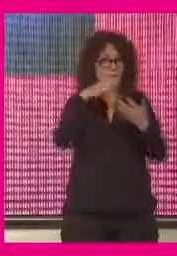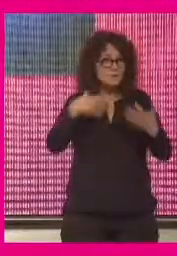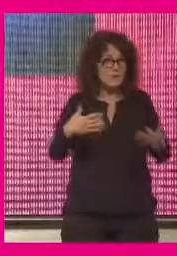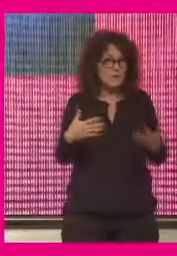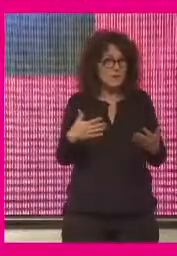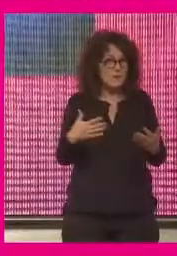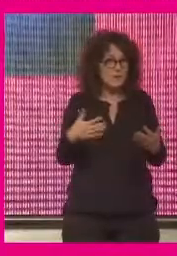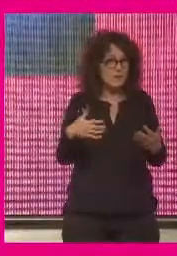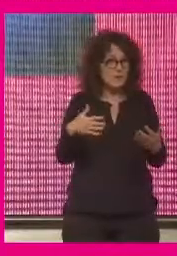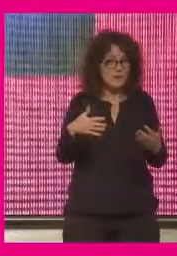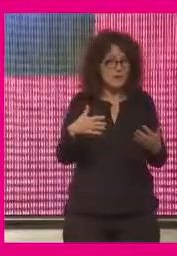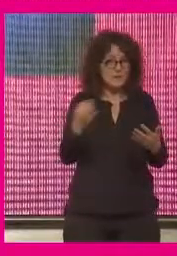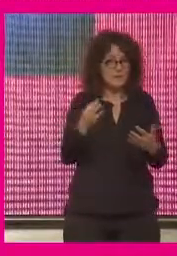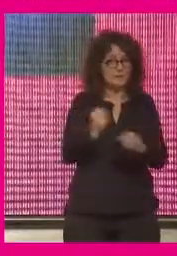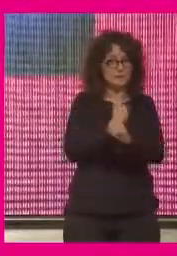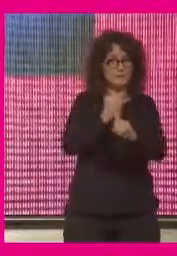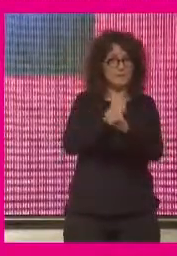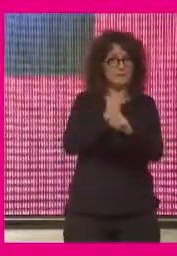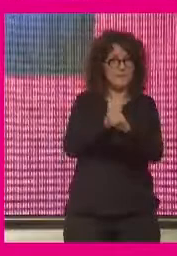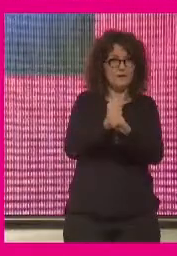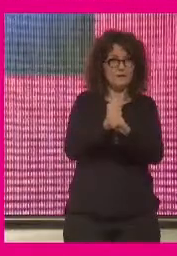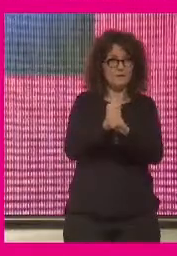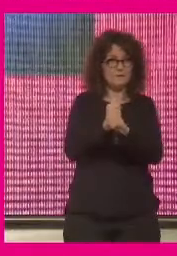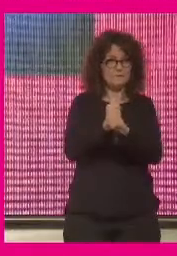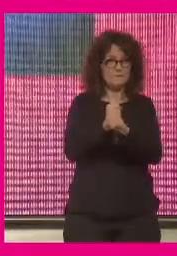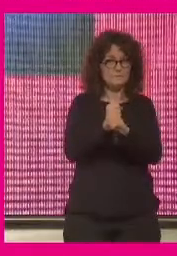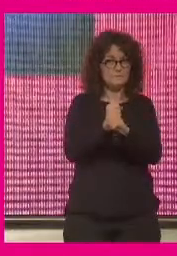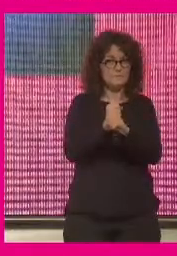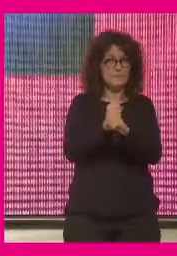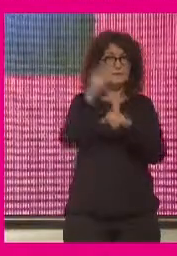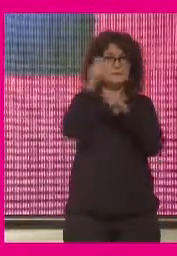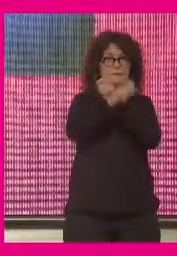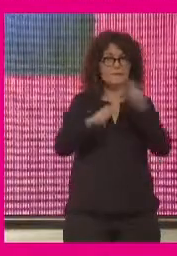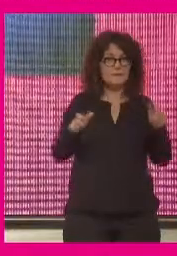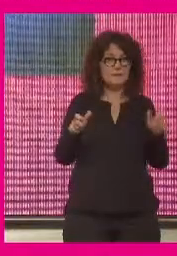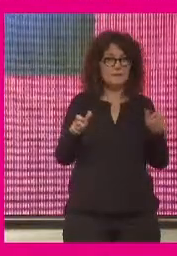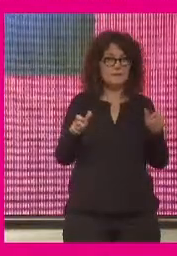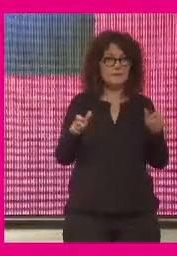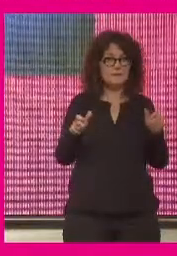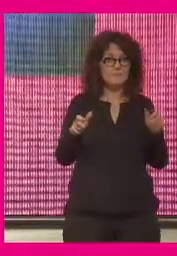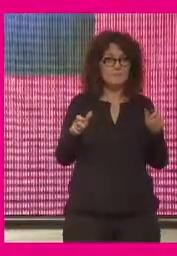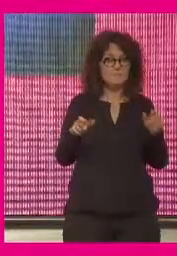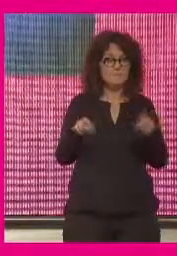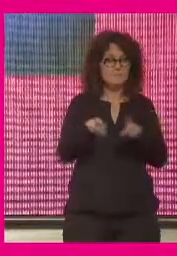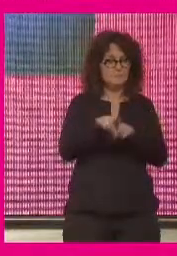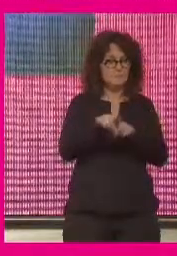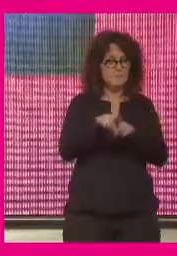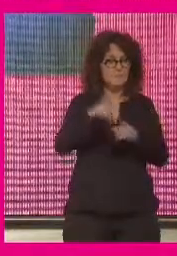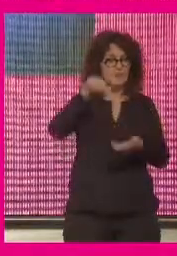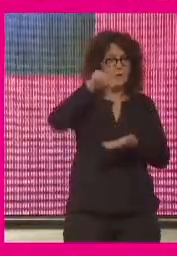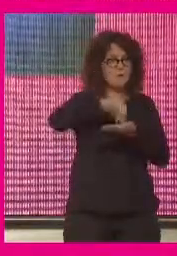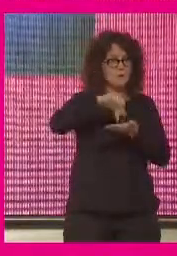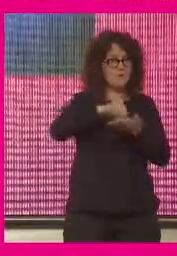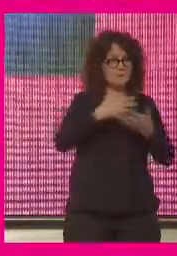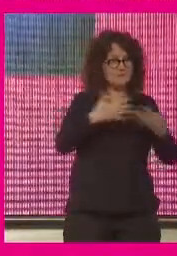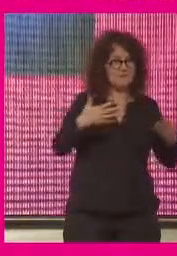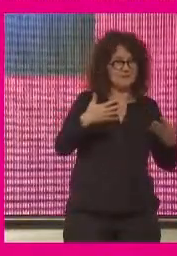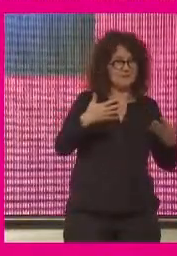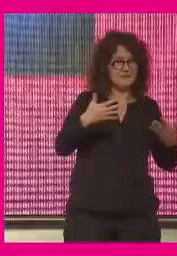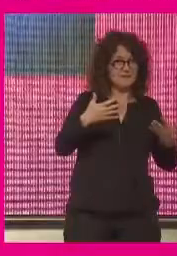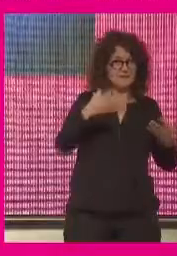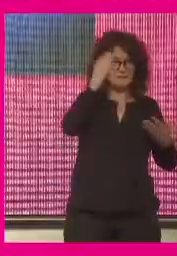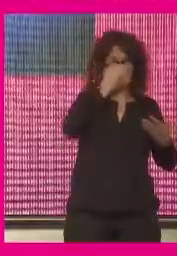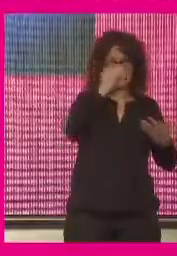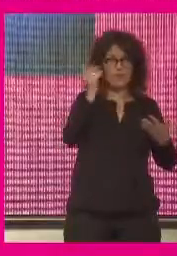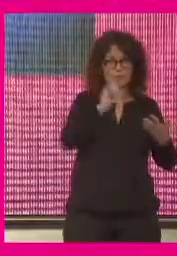tengo de vivir y trabajar estamos viendo un fenómeno de que la gente se está desempatronando de las grandes ciudades y se va a ir a vivir a la segunda residencia eso